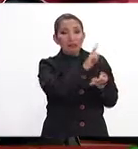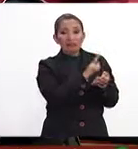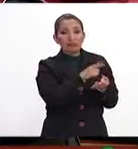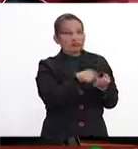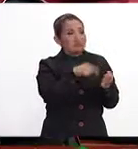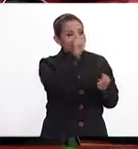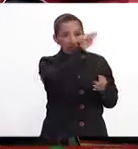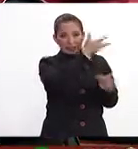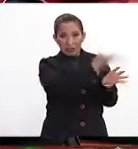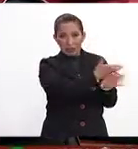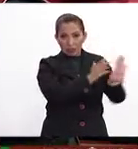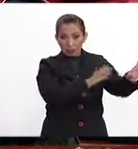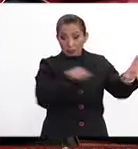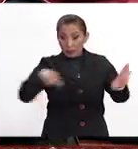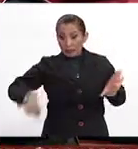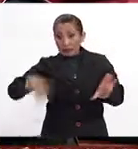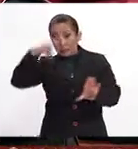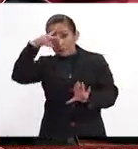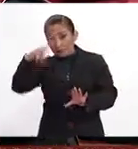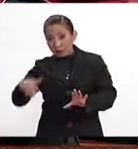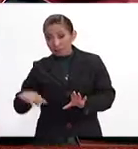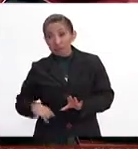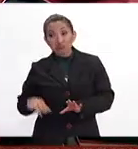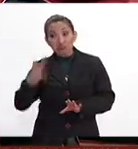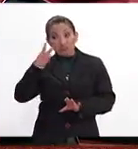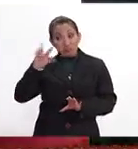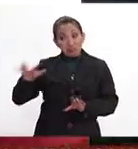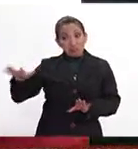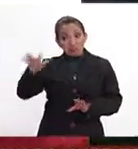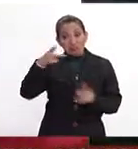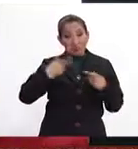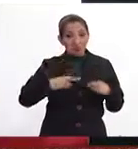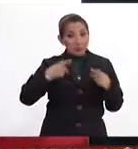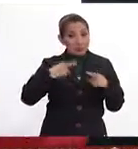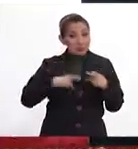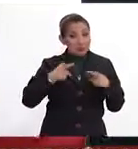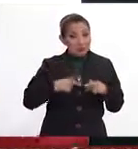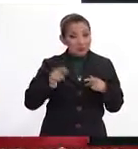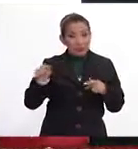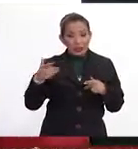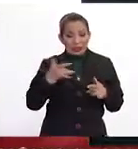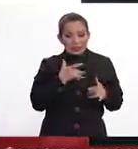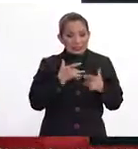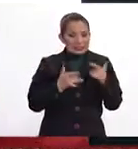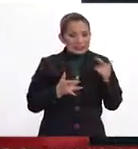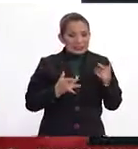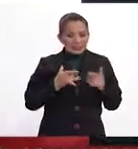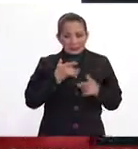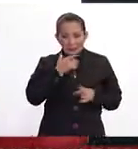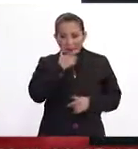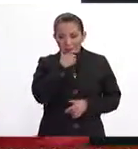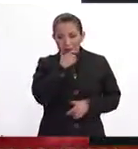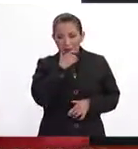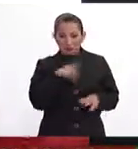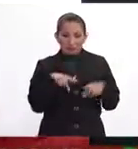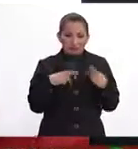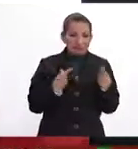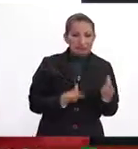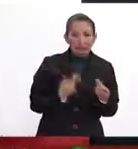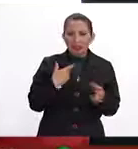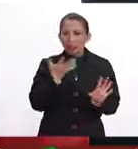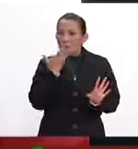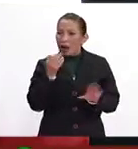¿de a qué lado? Pero de este lado es interesante cómo la gente nos sentimos vulnerables,